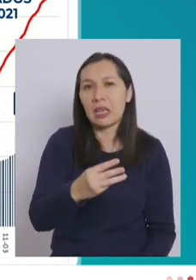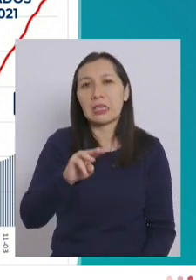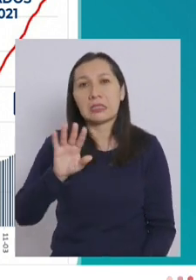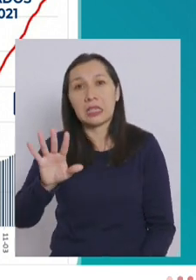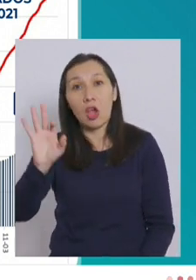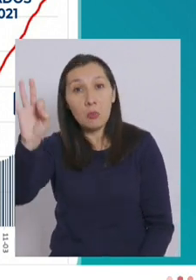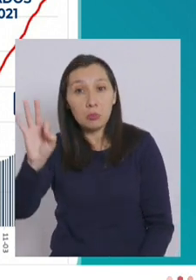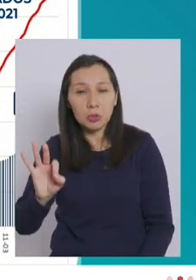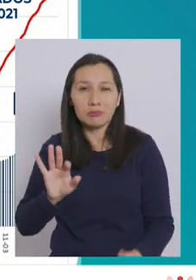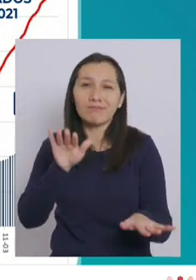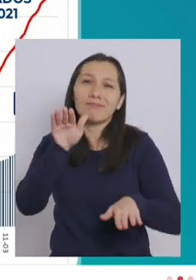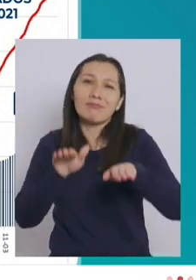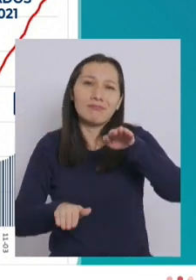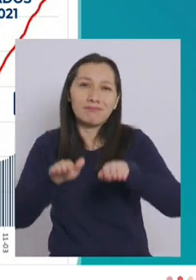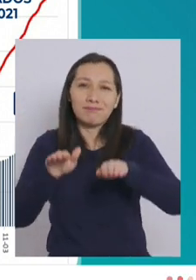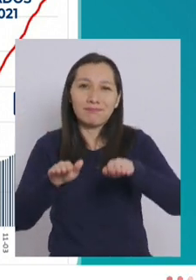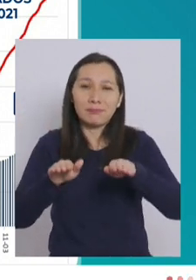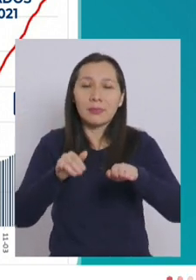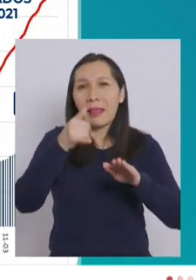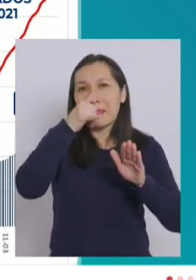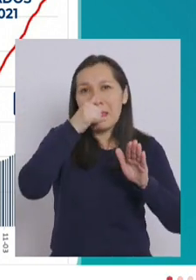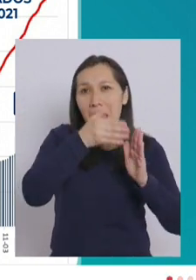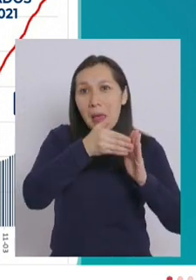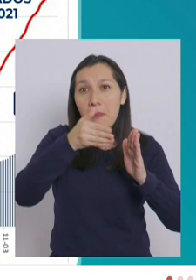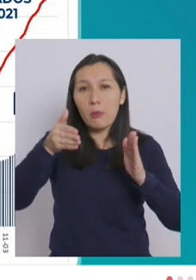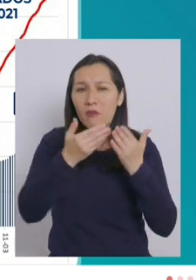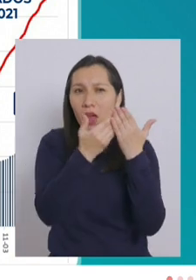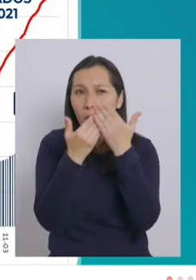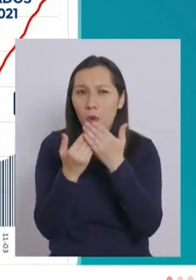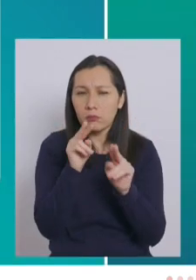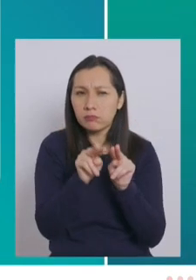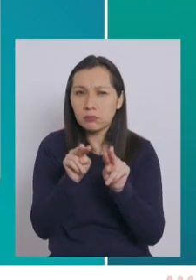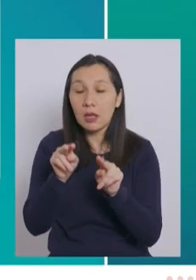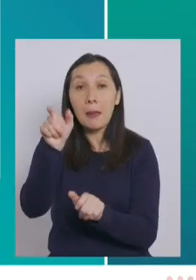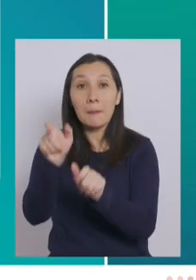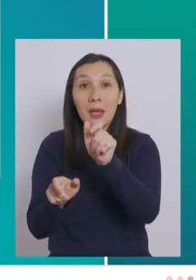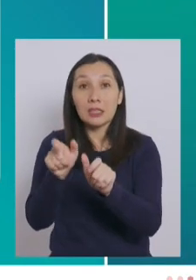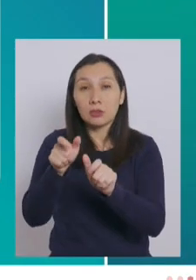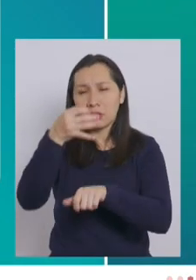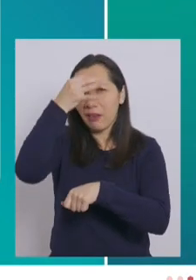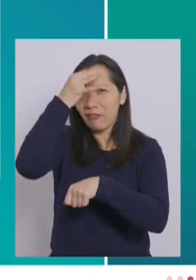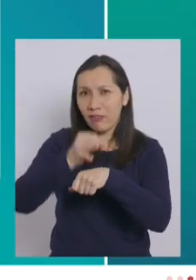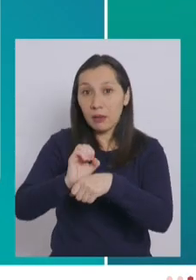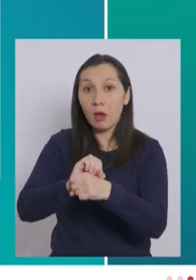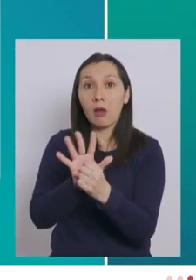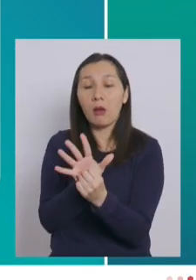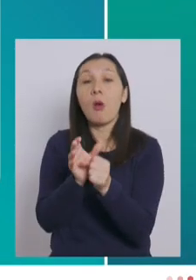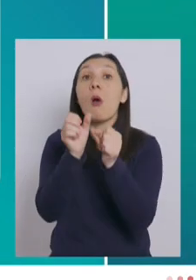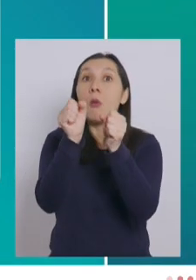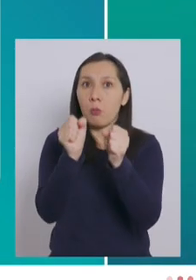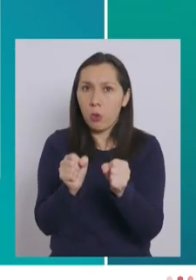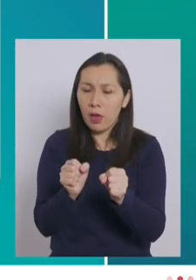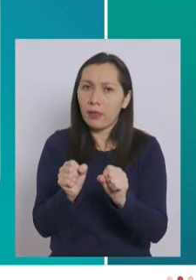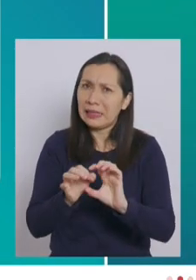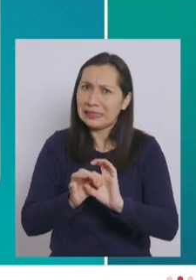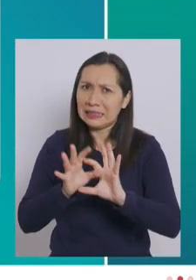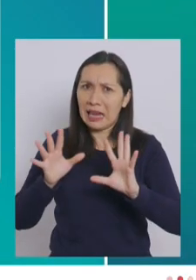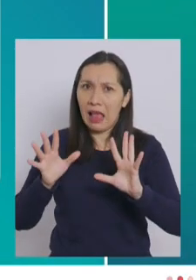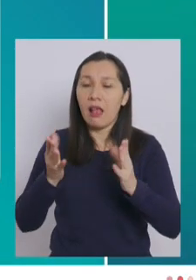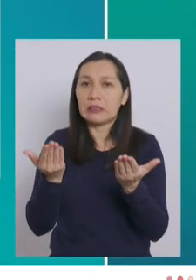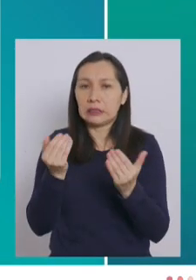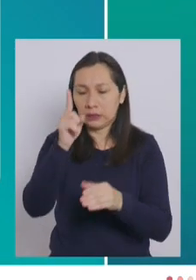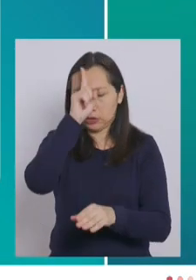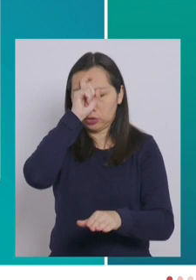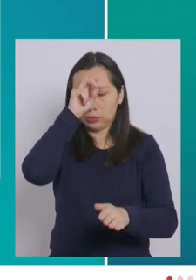5%, dependiendo del periodo que estudiemos, las personas que están contagiadas pueden terminar requiriendo